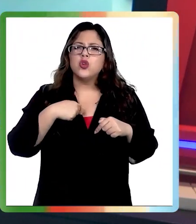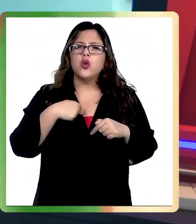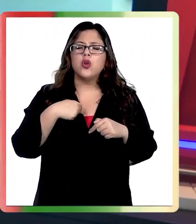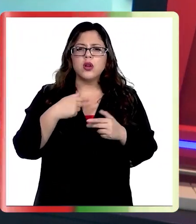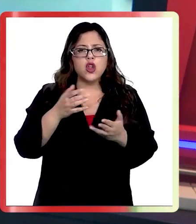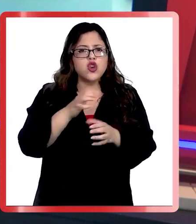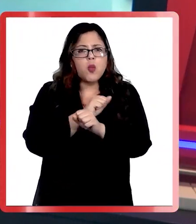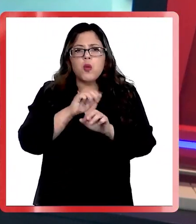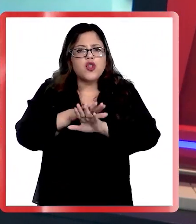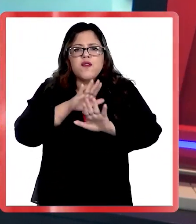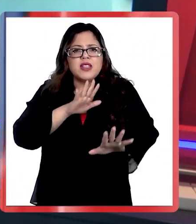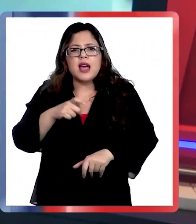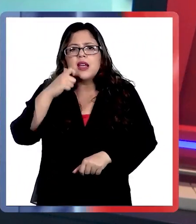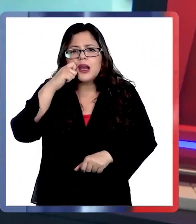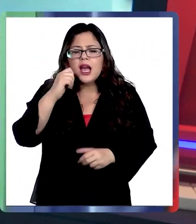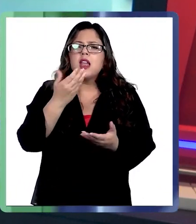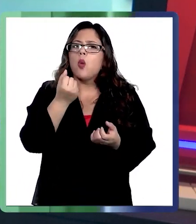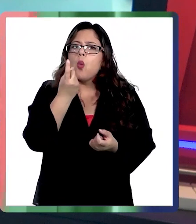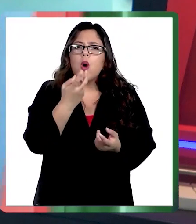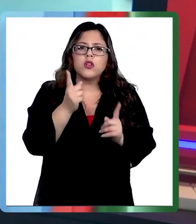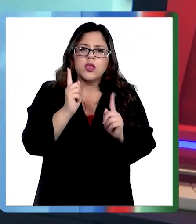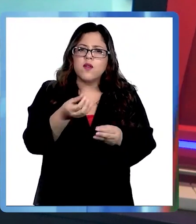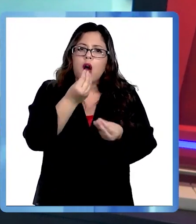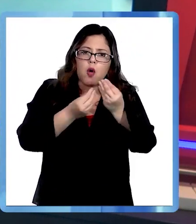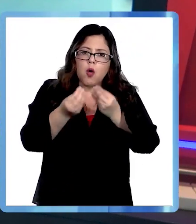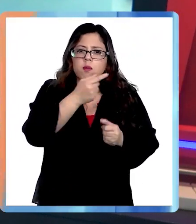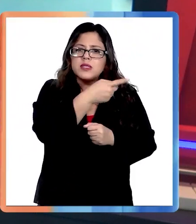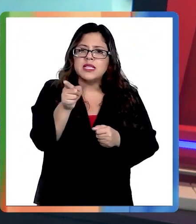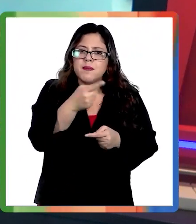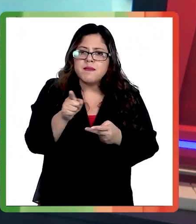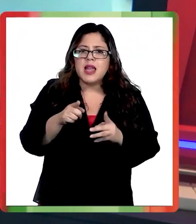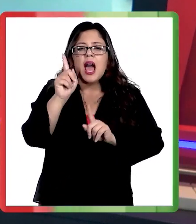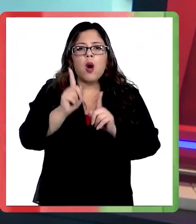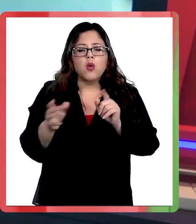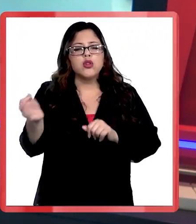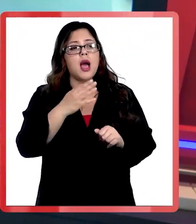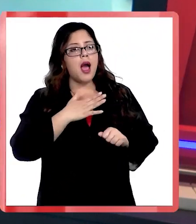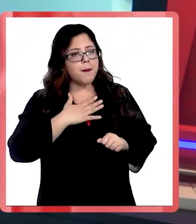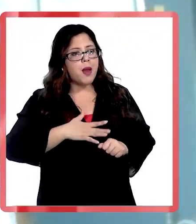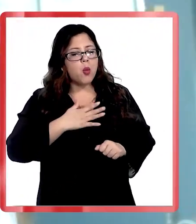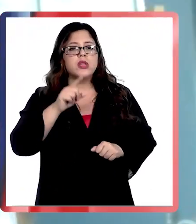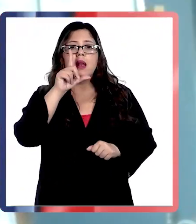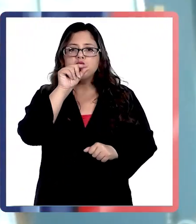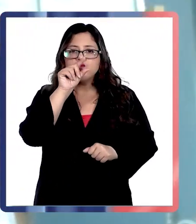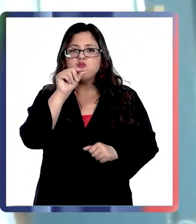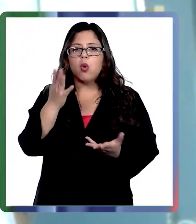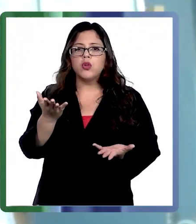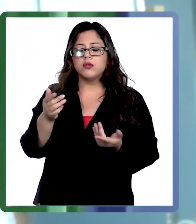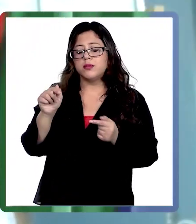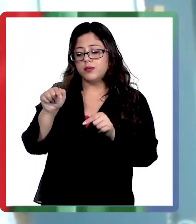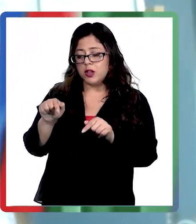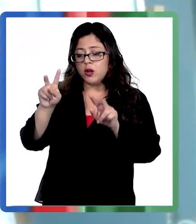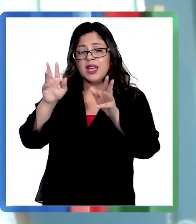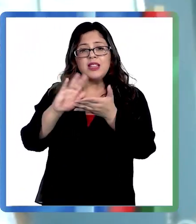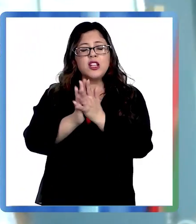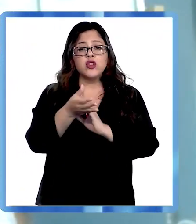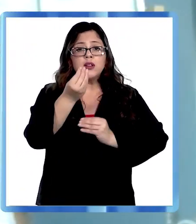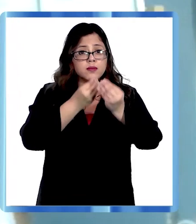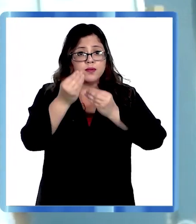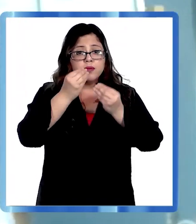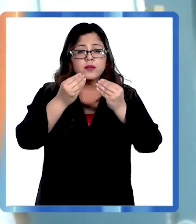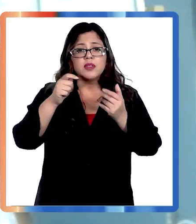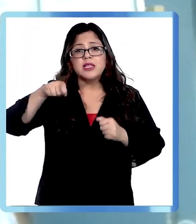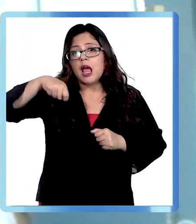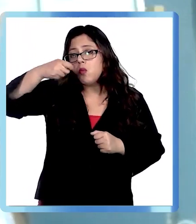carne. ¿Cuánto tengo que comer a la semana? Otros dirán, a mí me gusta el pollo, por ejemplo. Idealmente, en todas las comidas, tanto